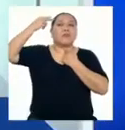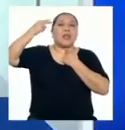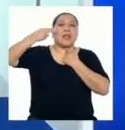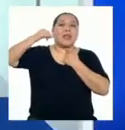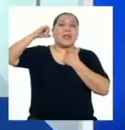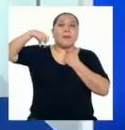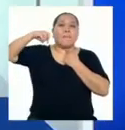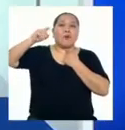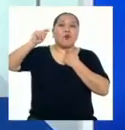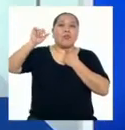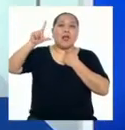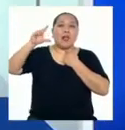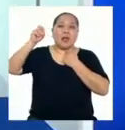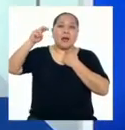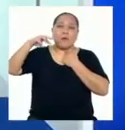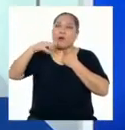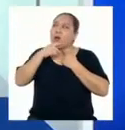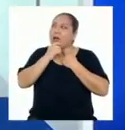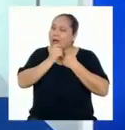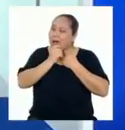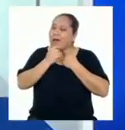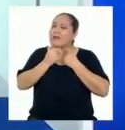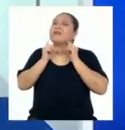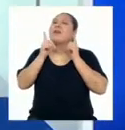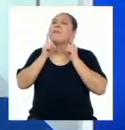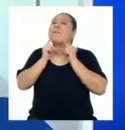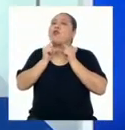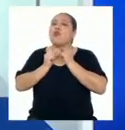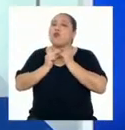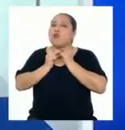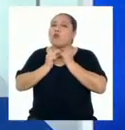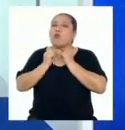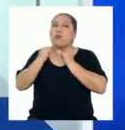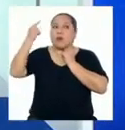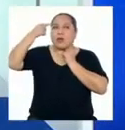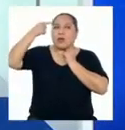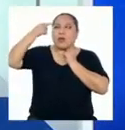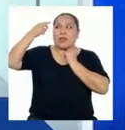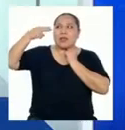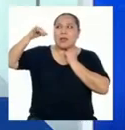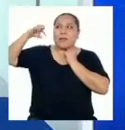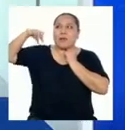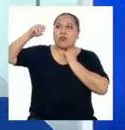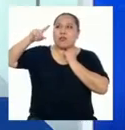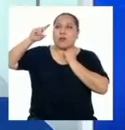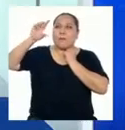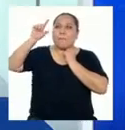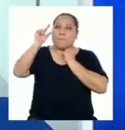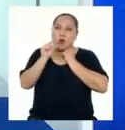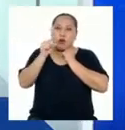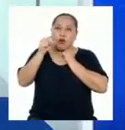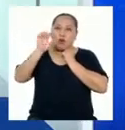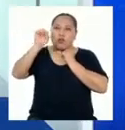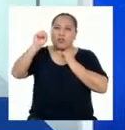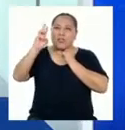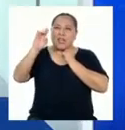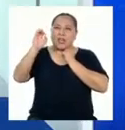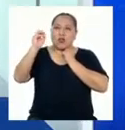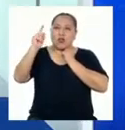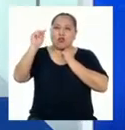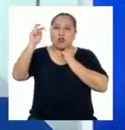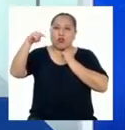Oh, entonces, si disminuyen las hormonas tiroideas, el hipotálamo produce menos serotonina y como